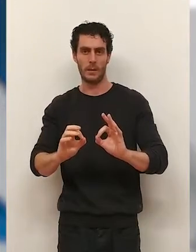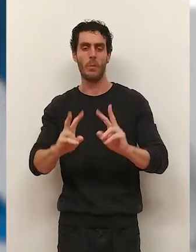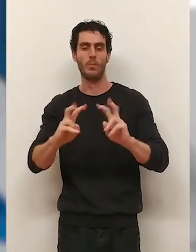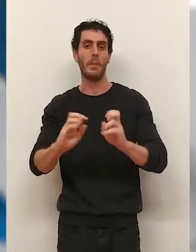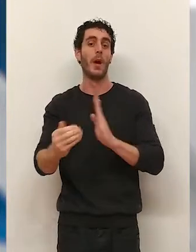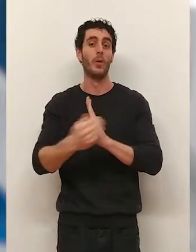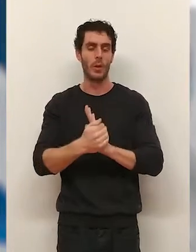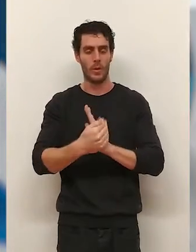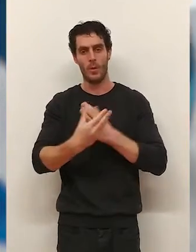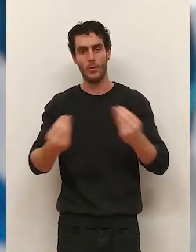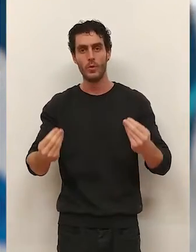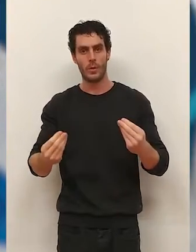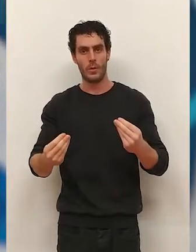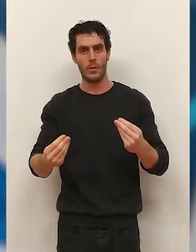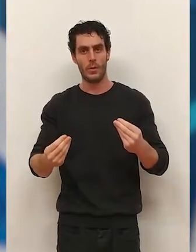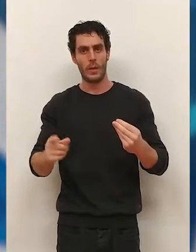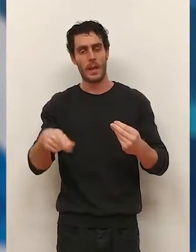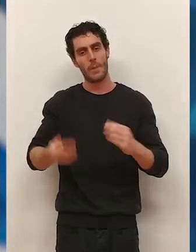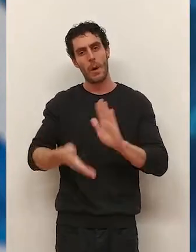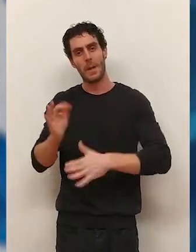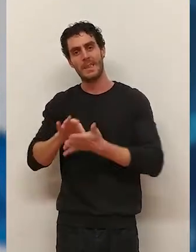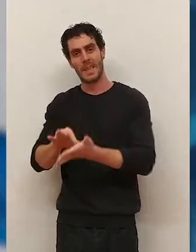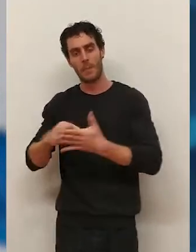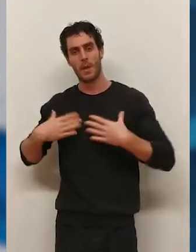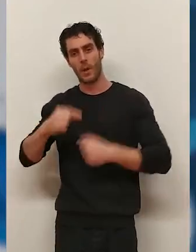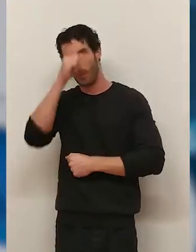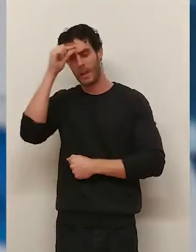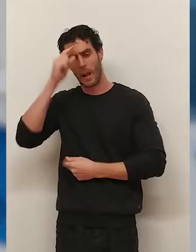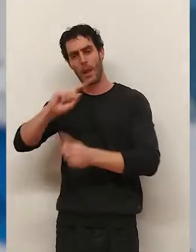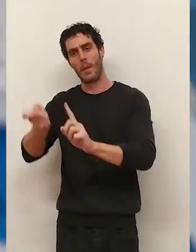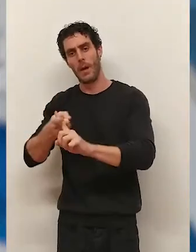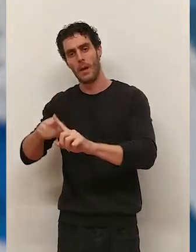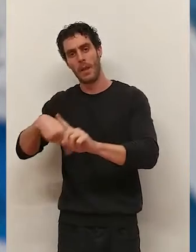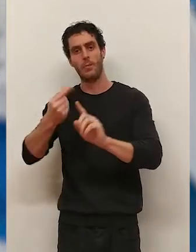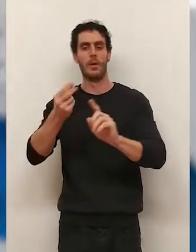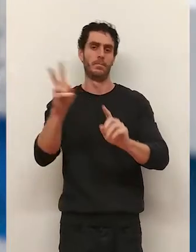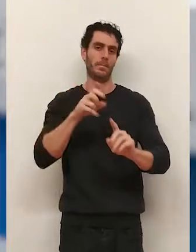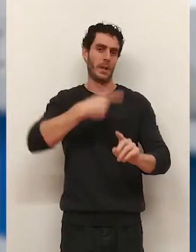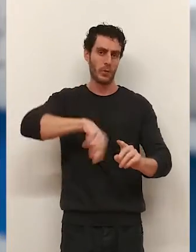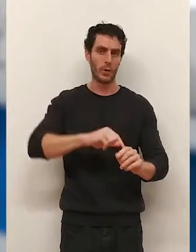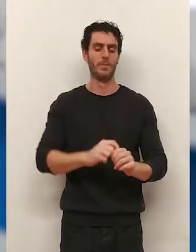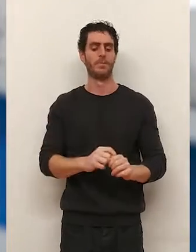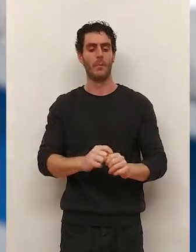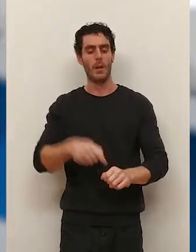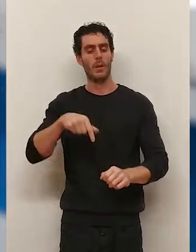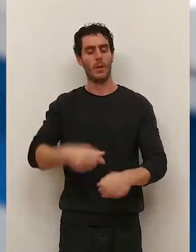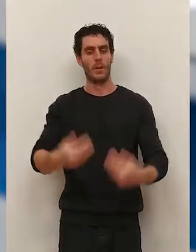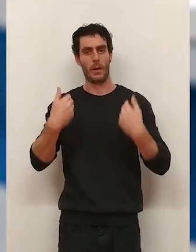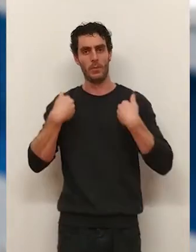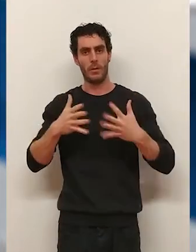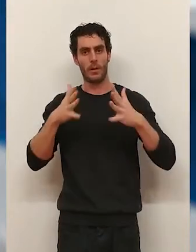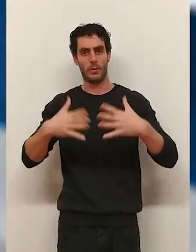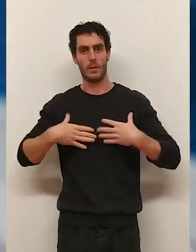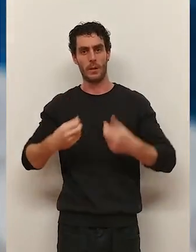un tema muy escondido, que ha llegado a los servicios de salud mental, se ha detectado y ha venido a nosotros. Hoy los responsables de la